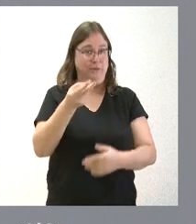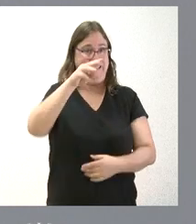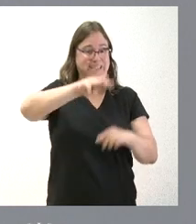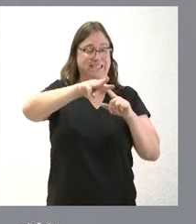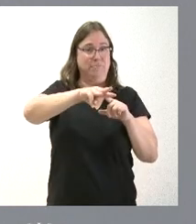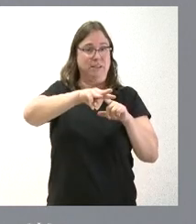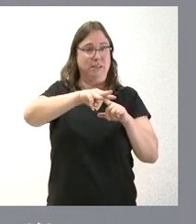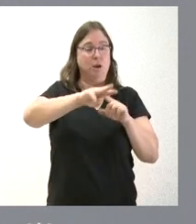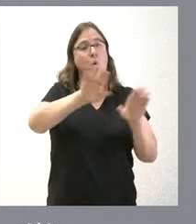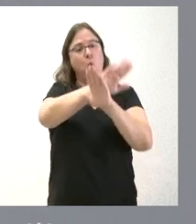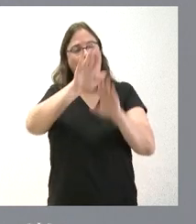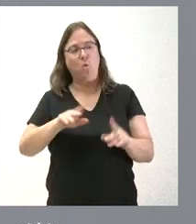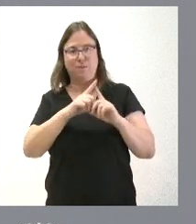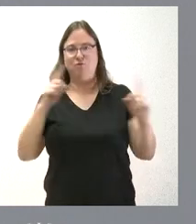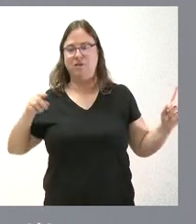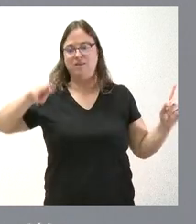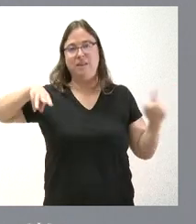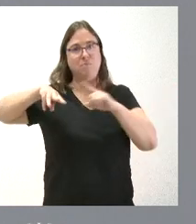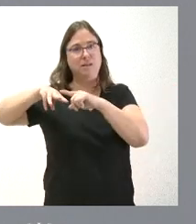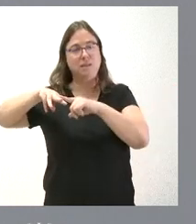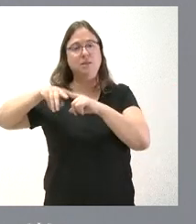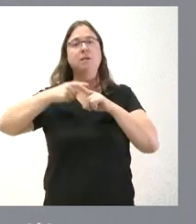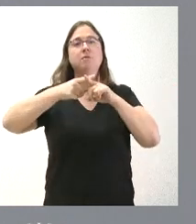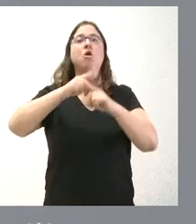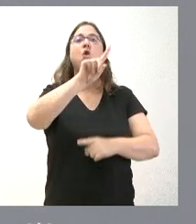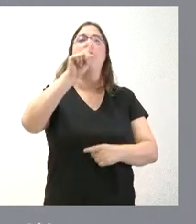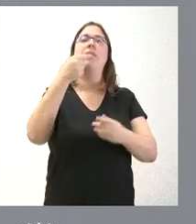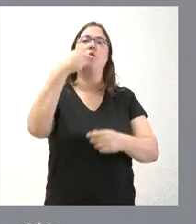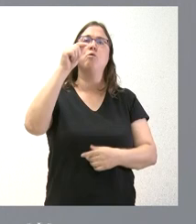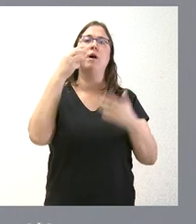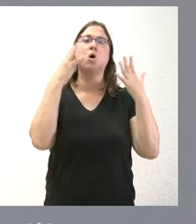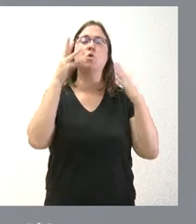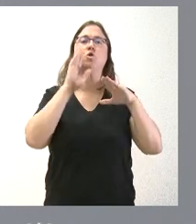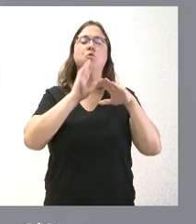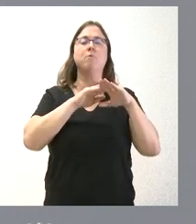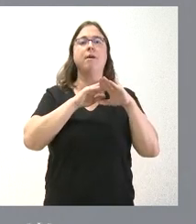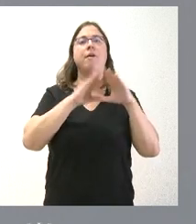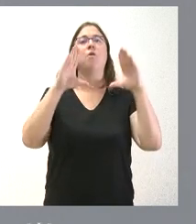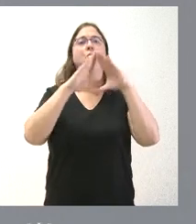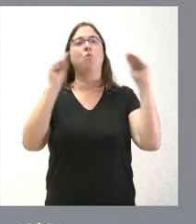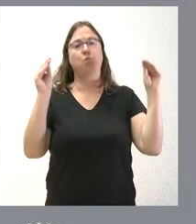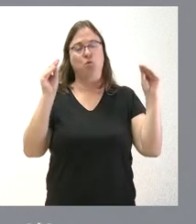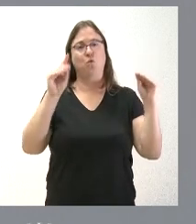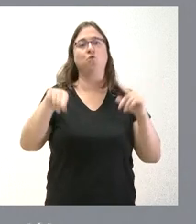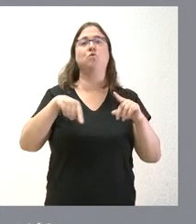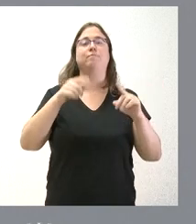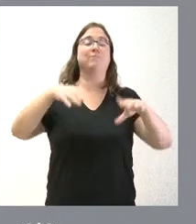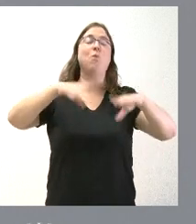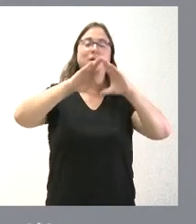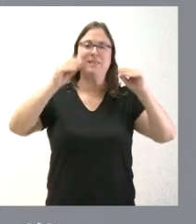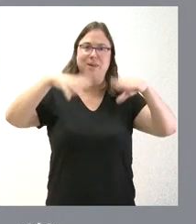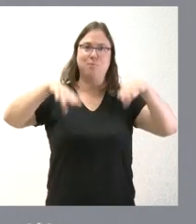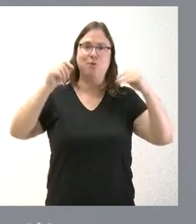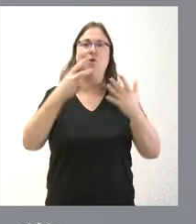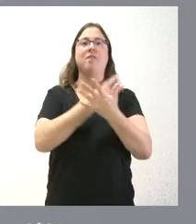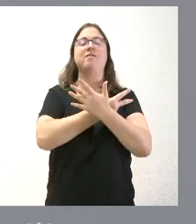el último del año, se distribuyen 11,8 millones para la Universidad de Burgos, 17,6 millones para la Universidad de